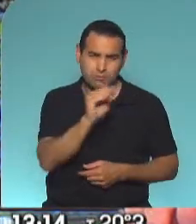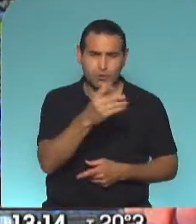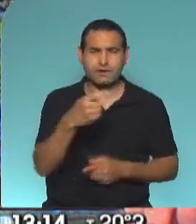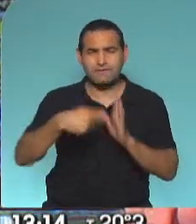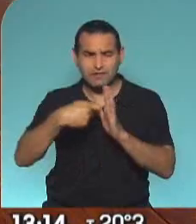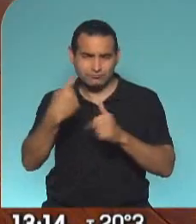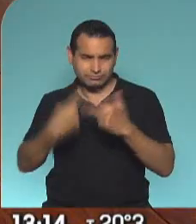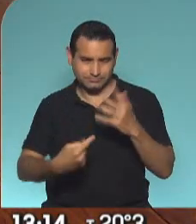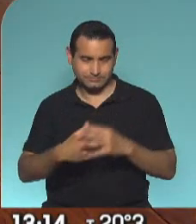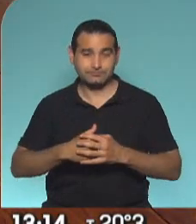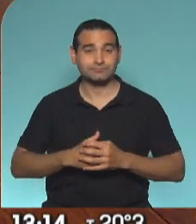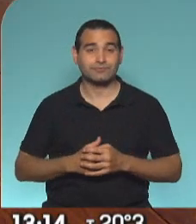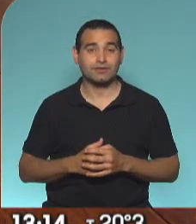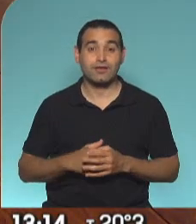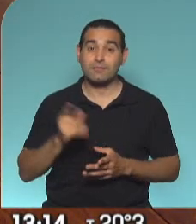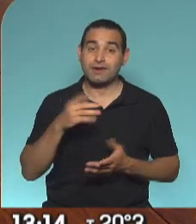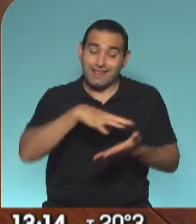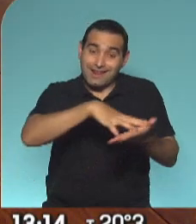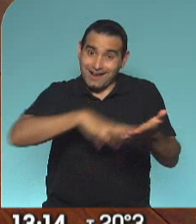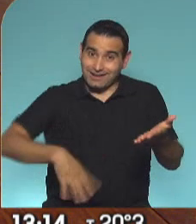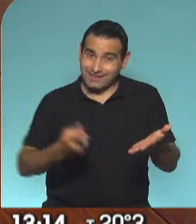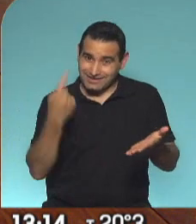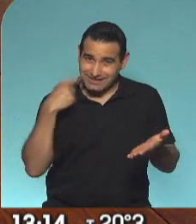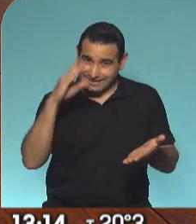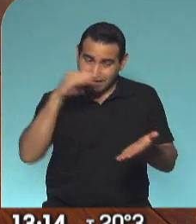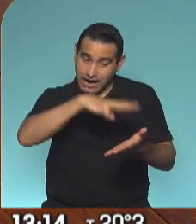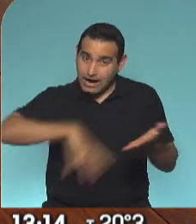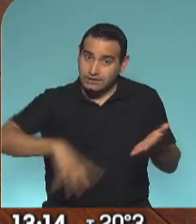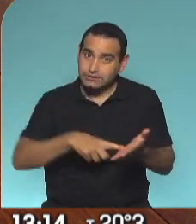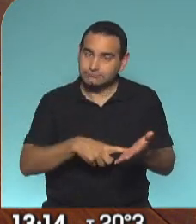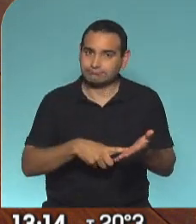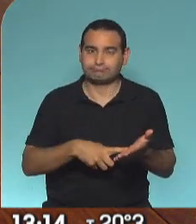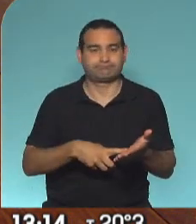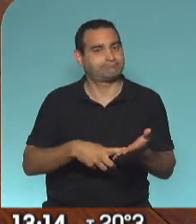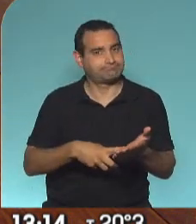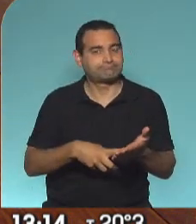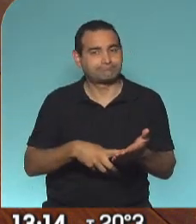y demás, pero la carta de ayer generó realmente